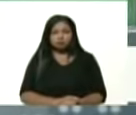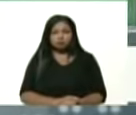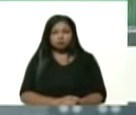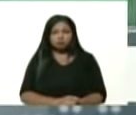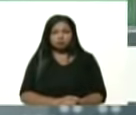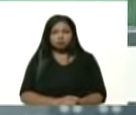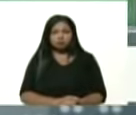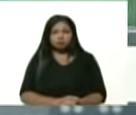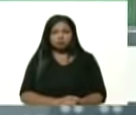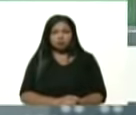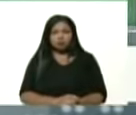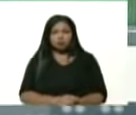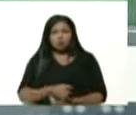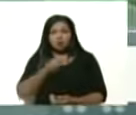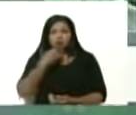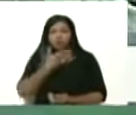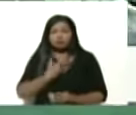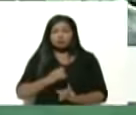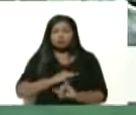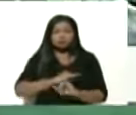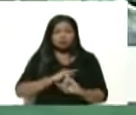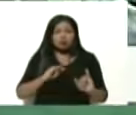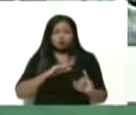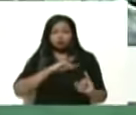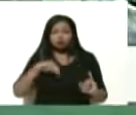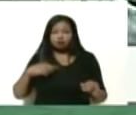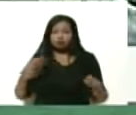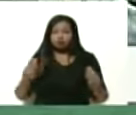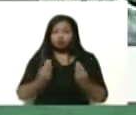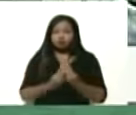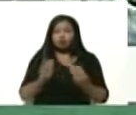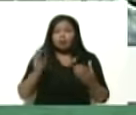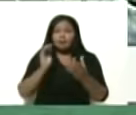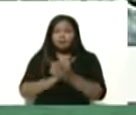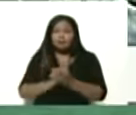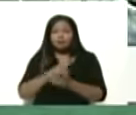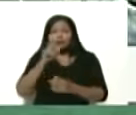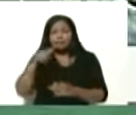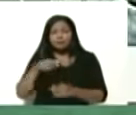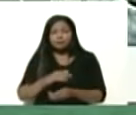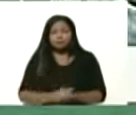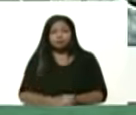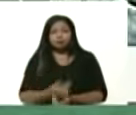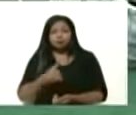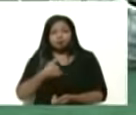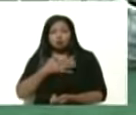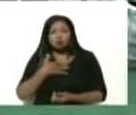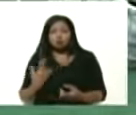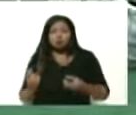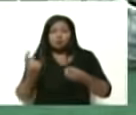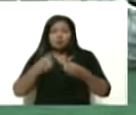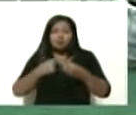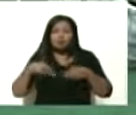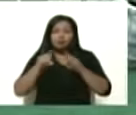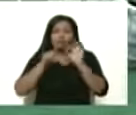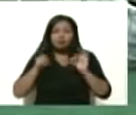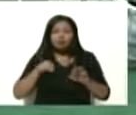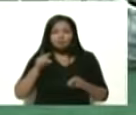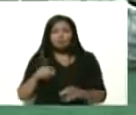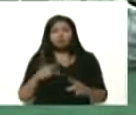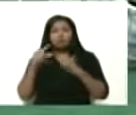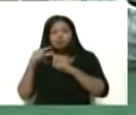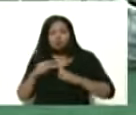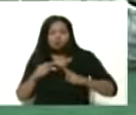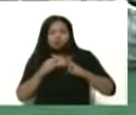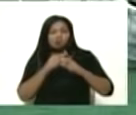bueno presidente ya estamos aquí junto a las demás compañeras quiero sumarme a sus palabras